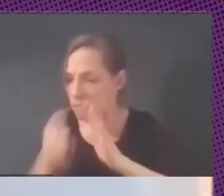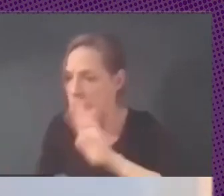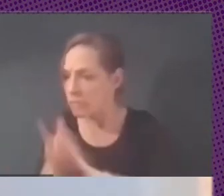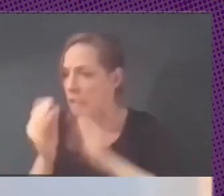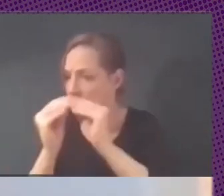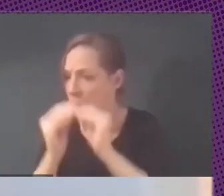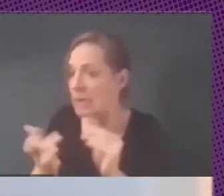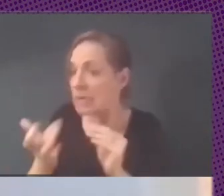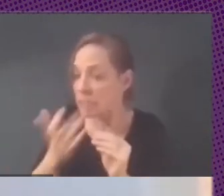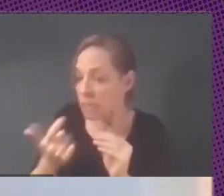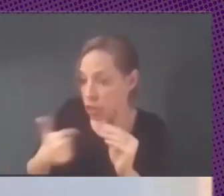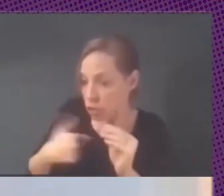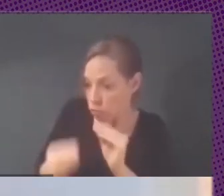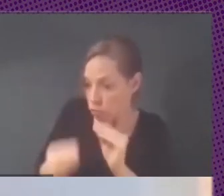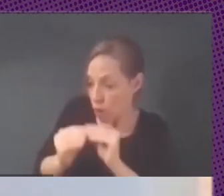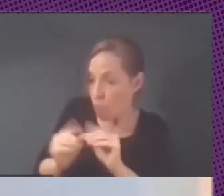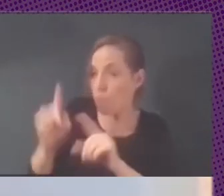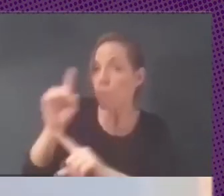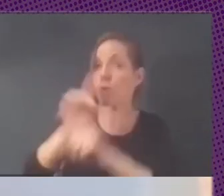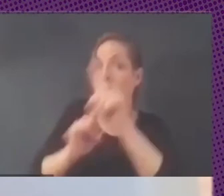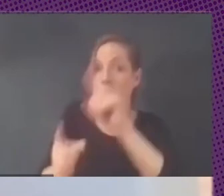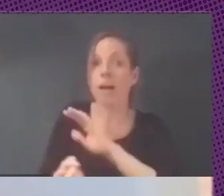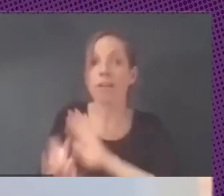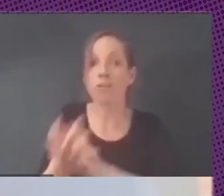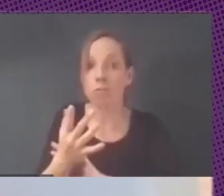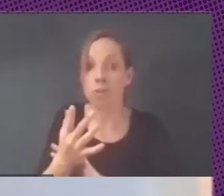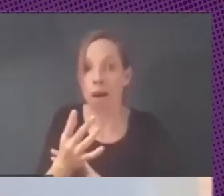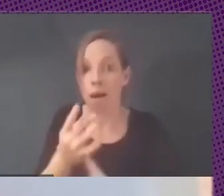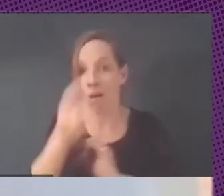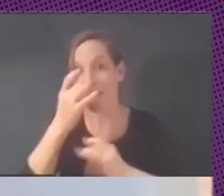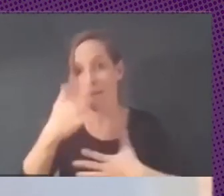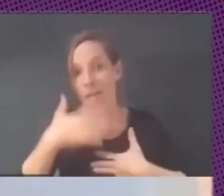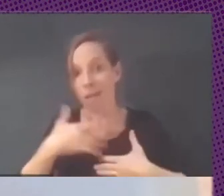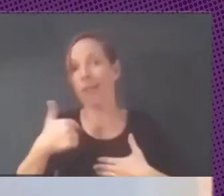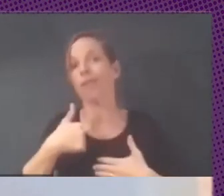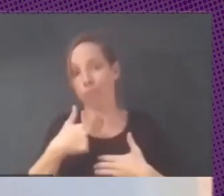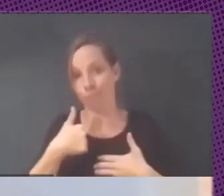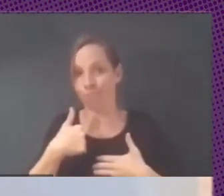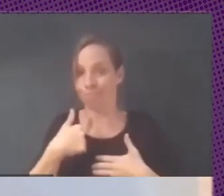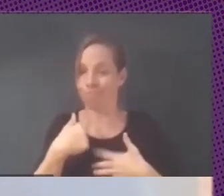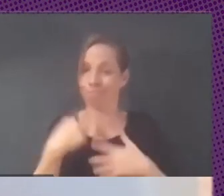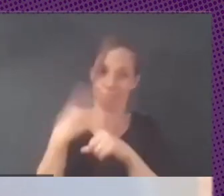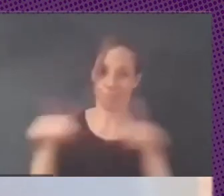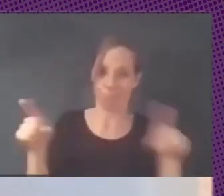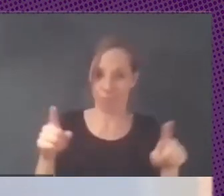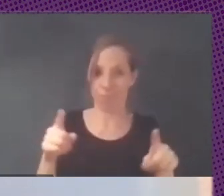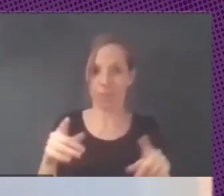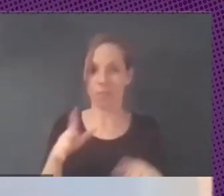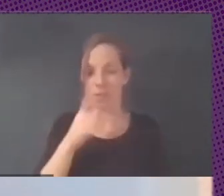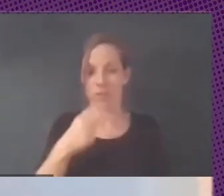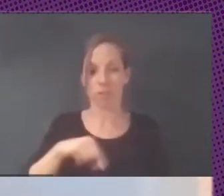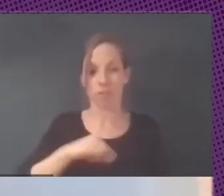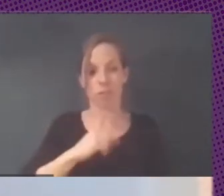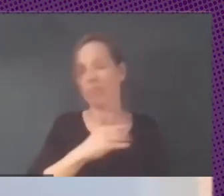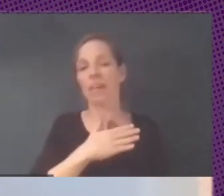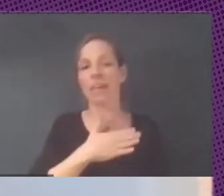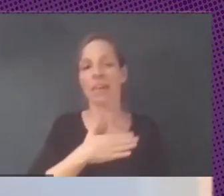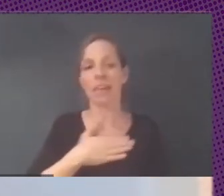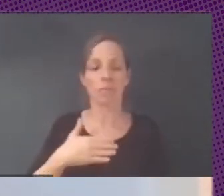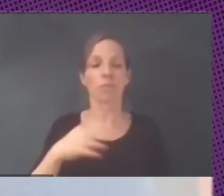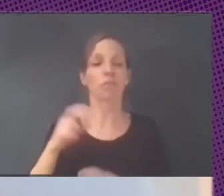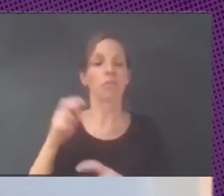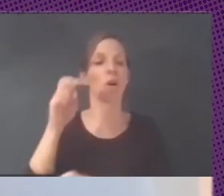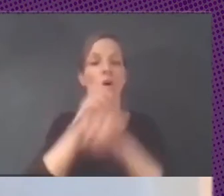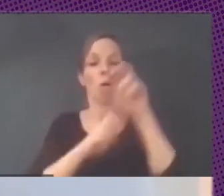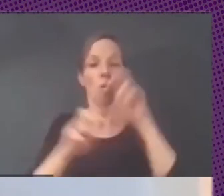culpa va a ser mía que fui el que lideré ese proyecto entonces el mayor problema que yo he encontrado en realidad es eso ¿sí? entonces